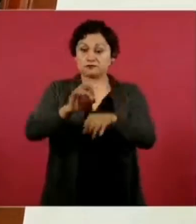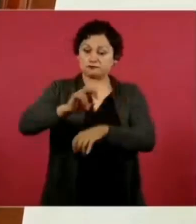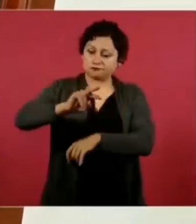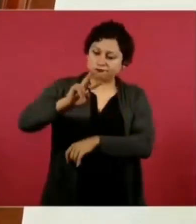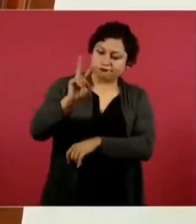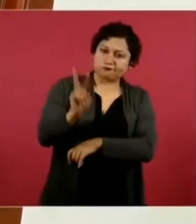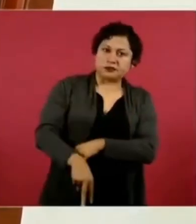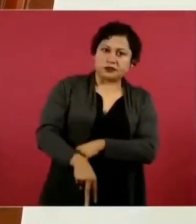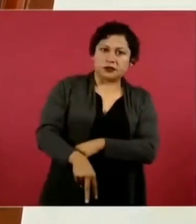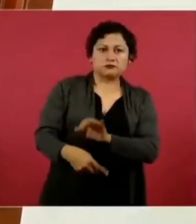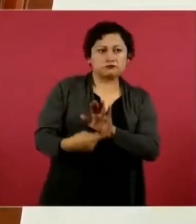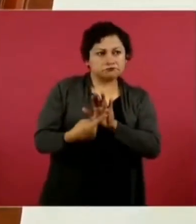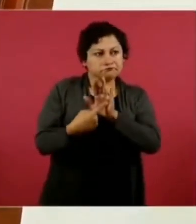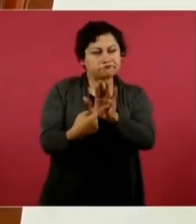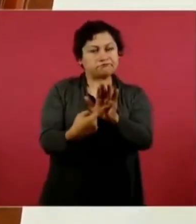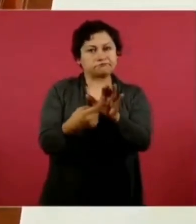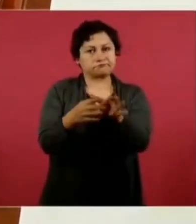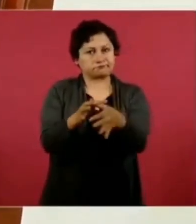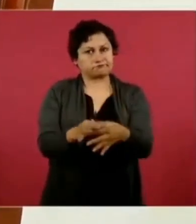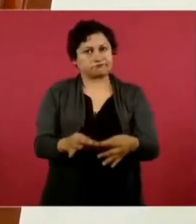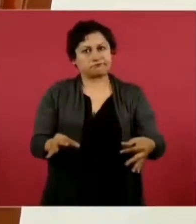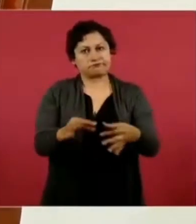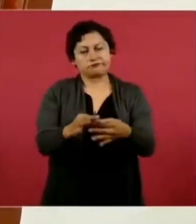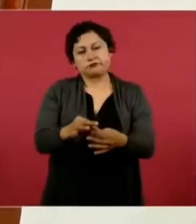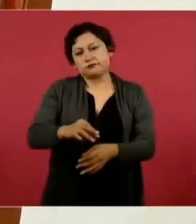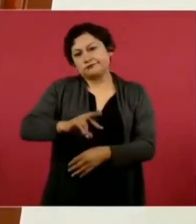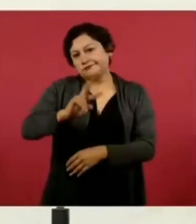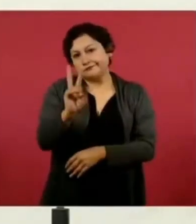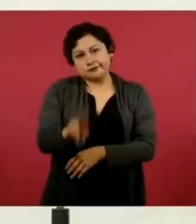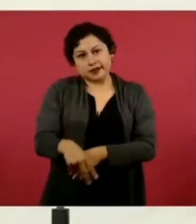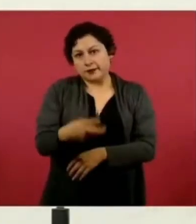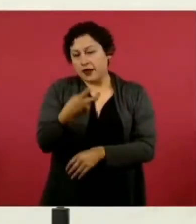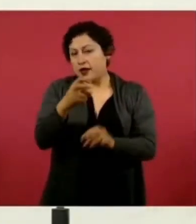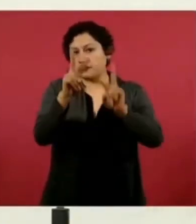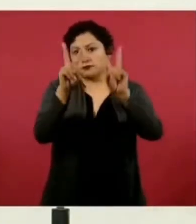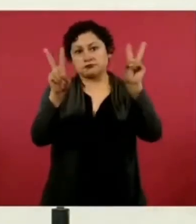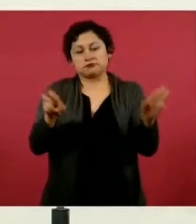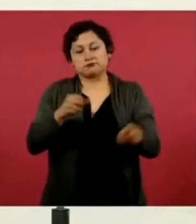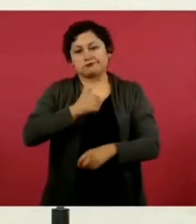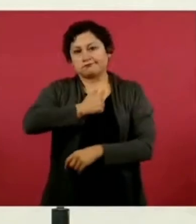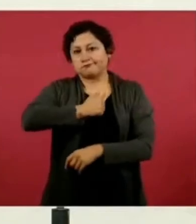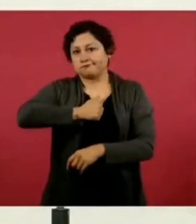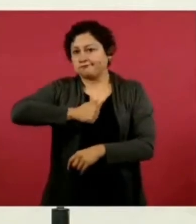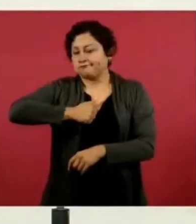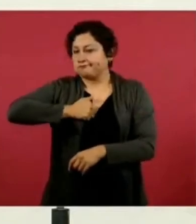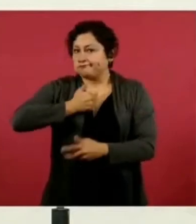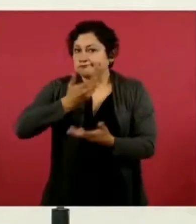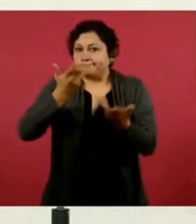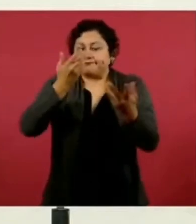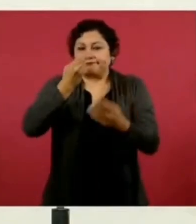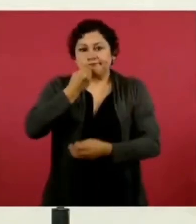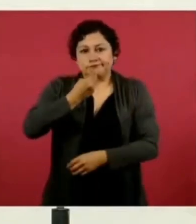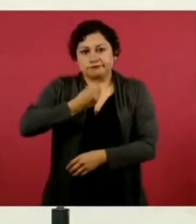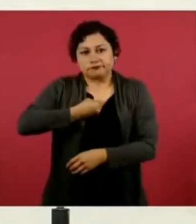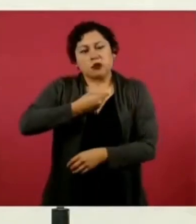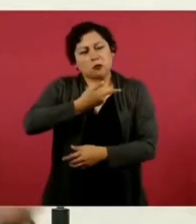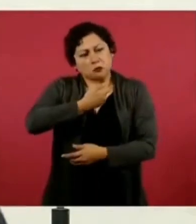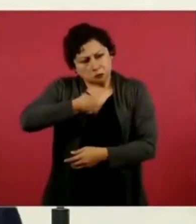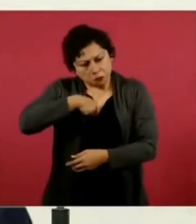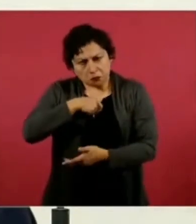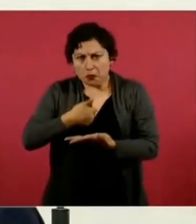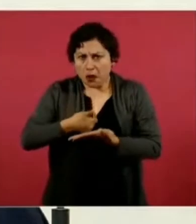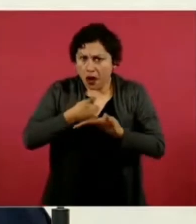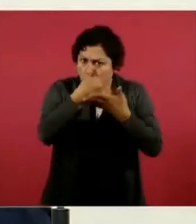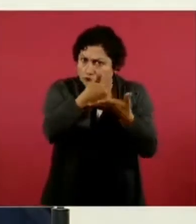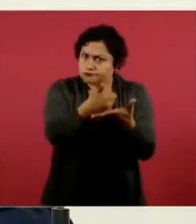muy lamentable y por eso nosotros colaboramos, fundamentalmente por cuestiones